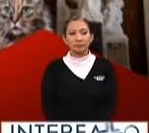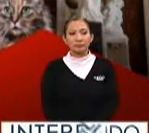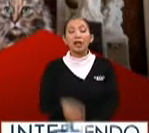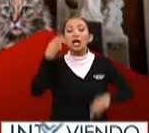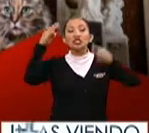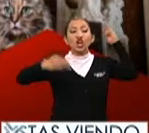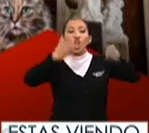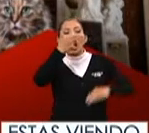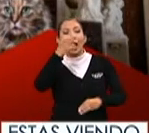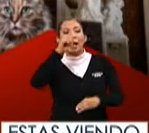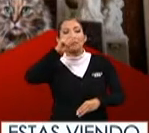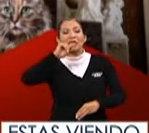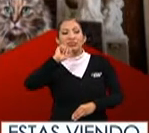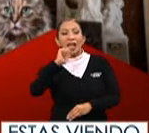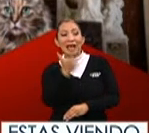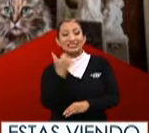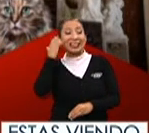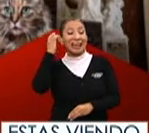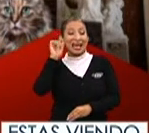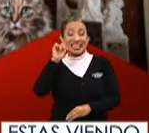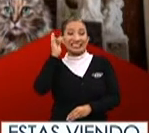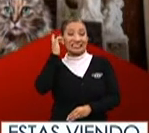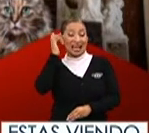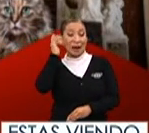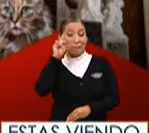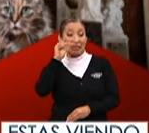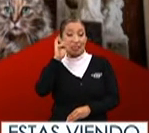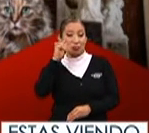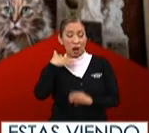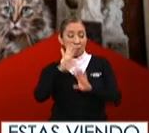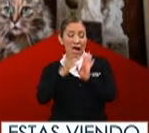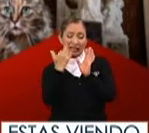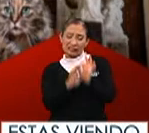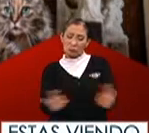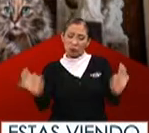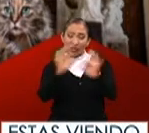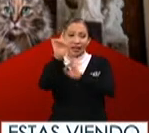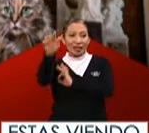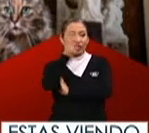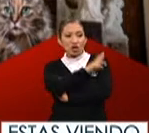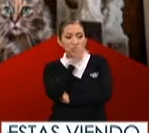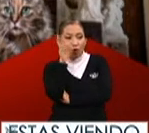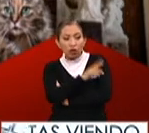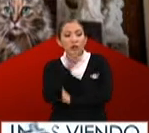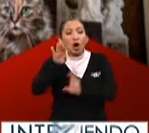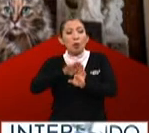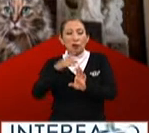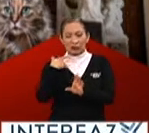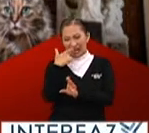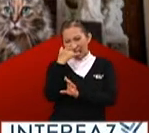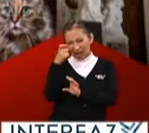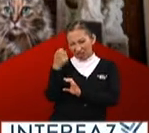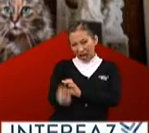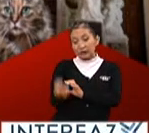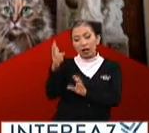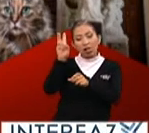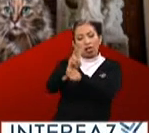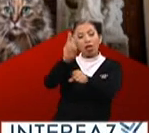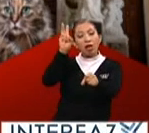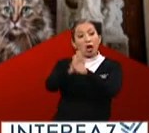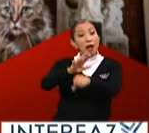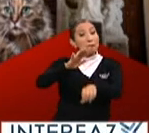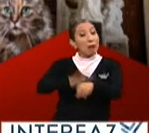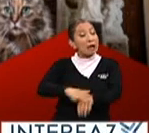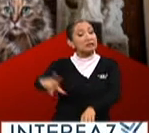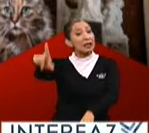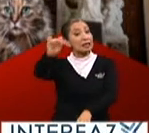El Museo Hermitage en San Petersburgo es uno de los más representativos en Rusia. Como dato curioso, es vigilado por